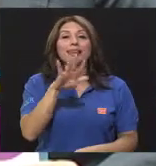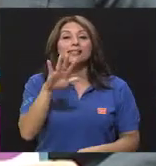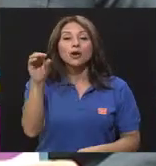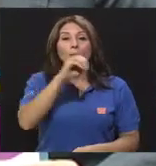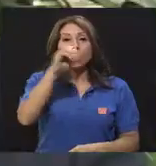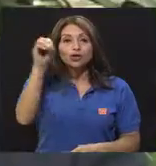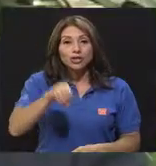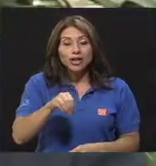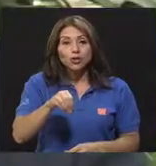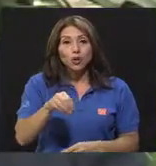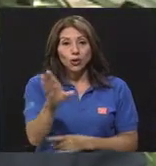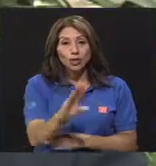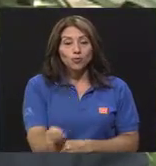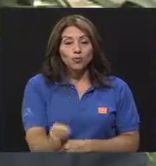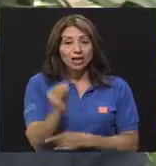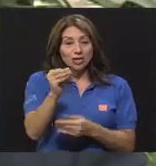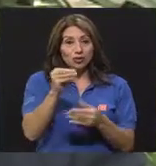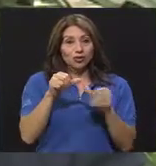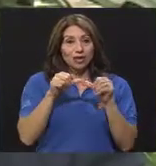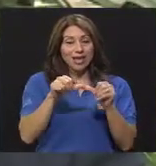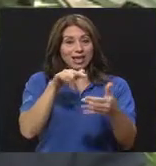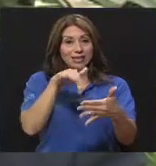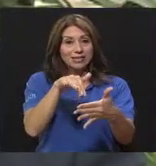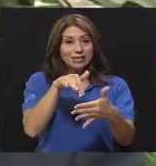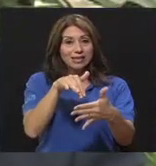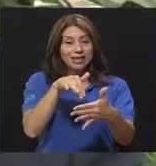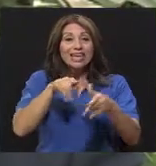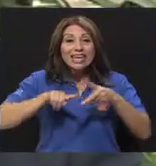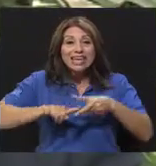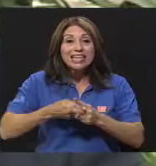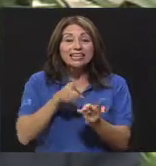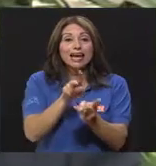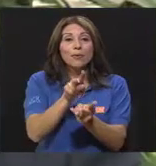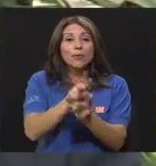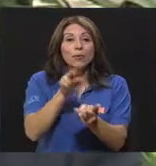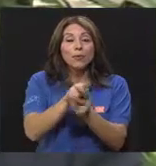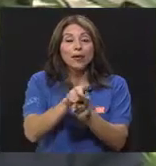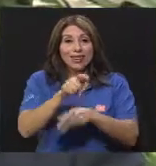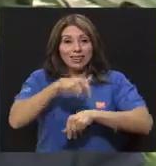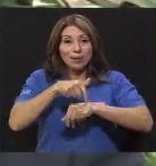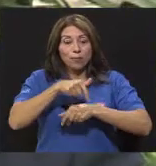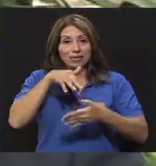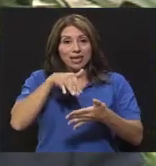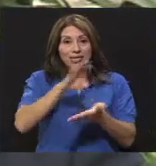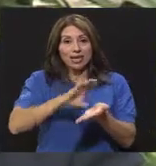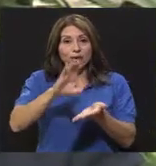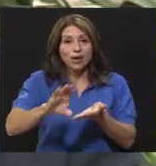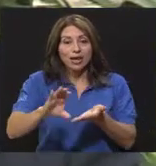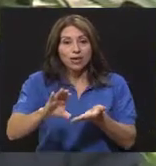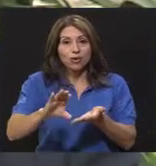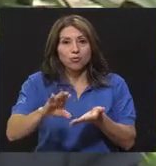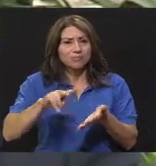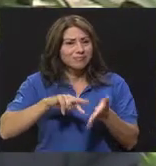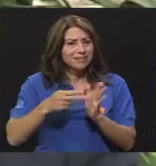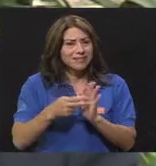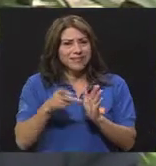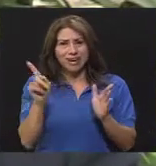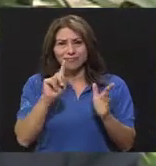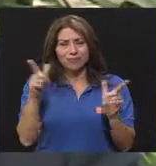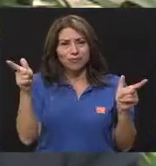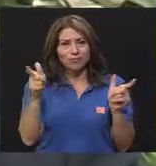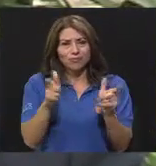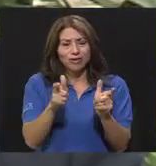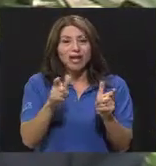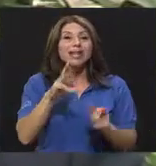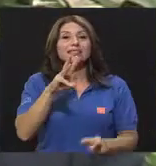escolarizados que inician actividad sexual coital cuando están en el colegio. Datos que son también alentadores.